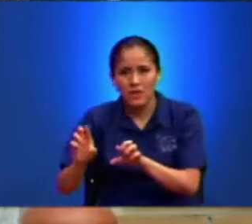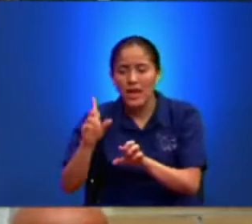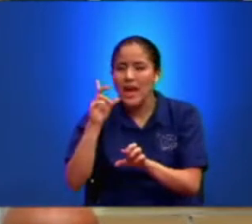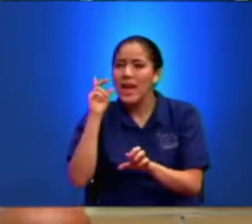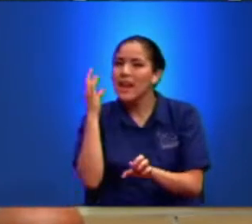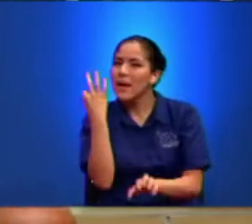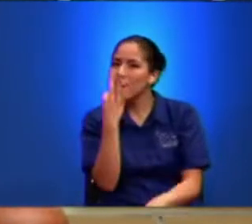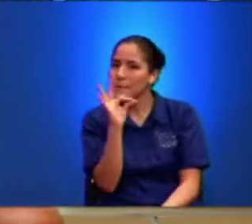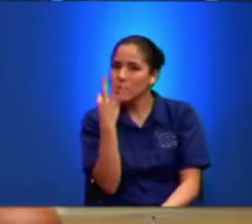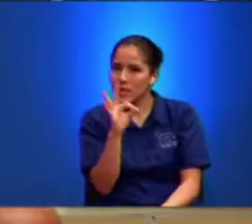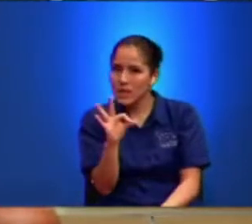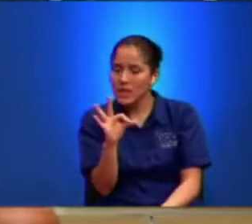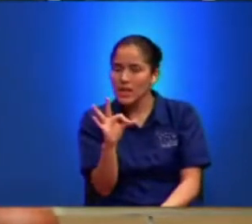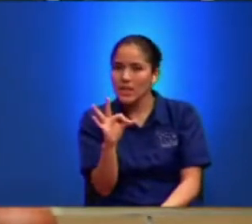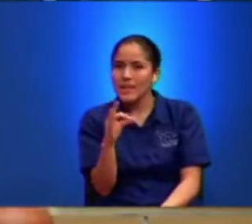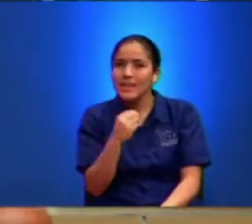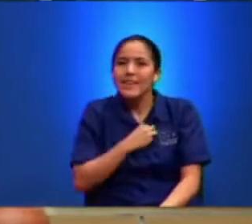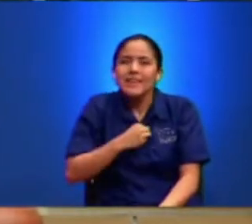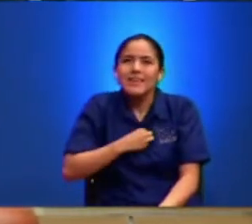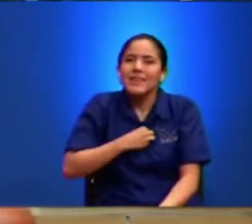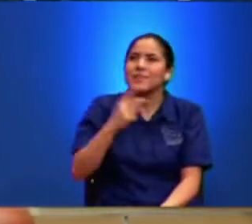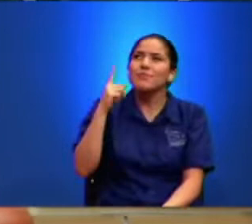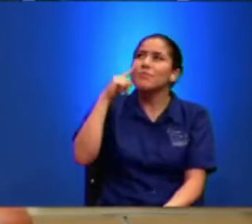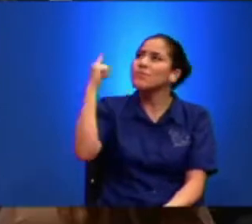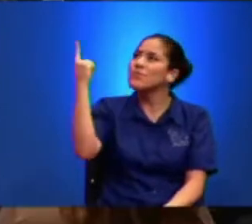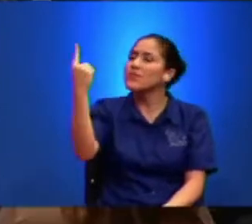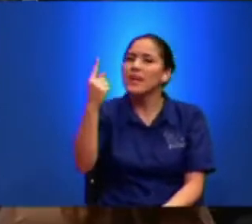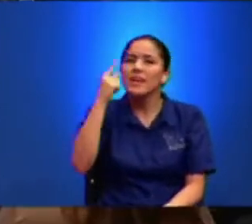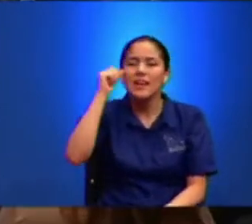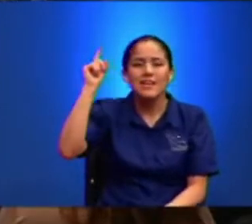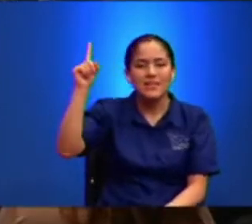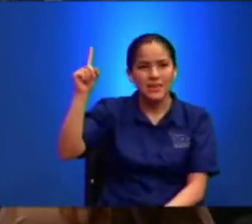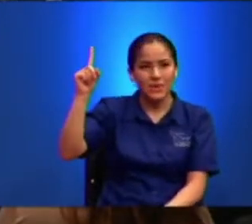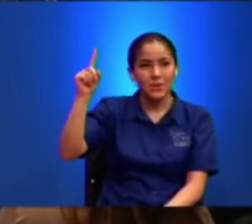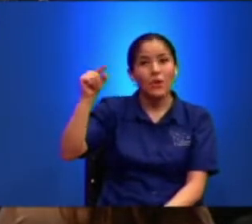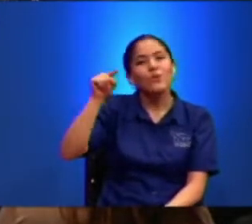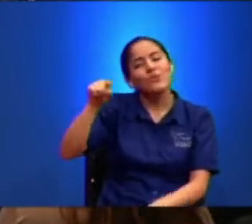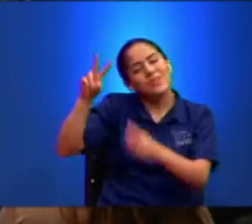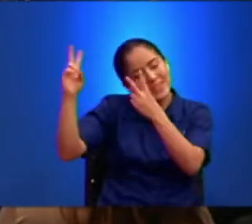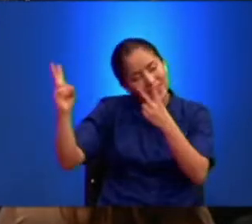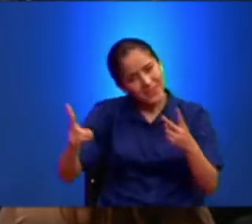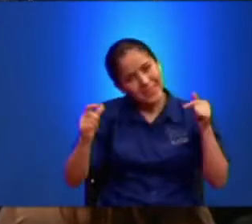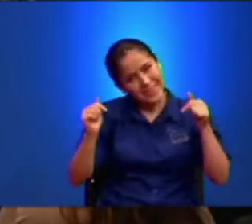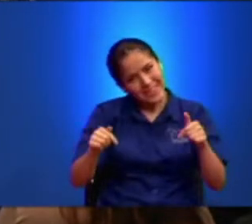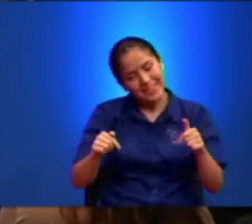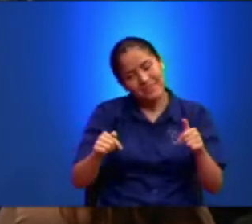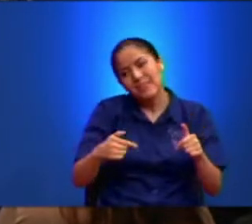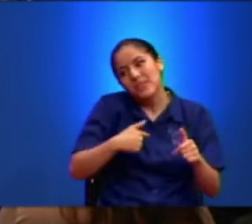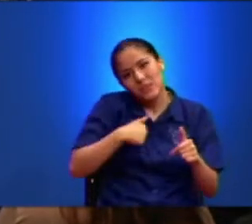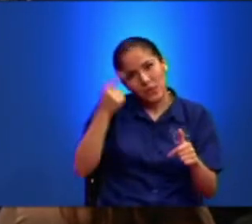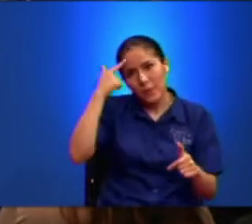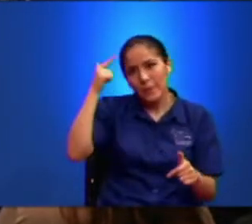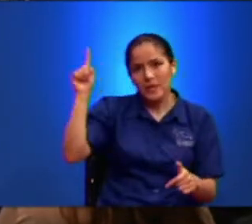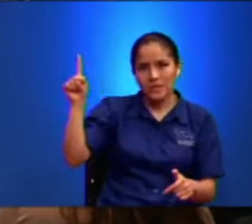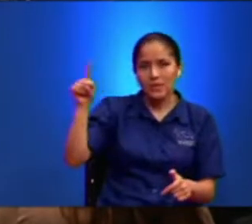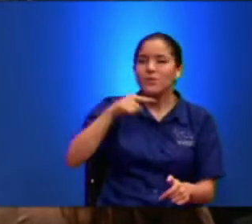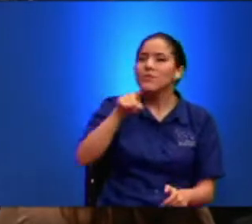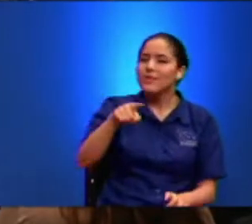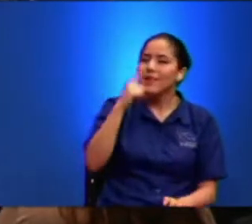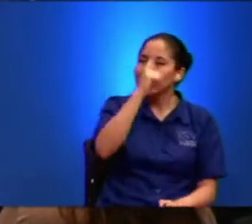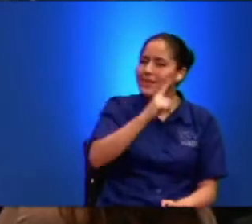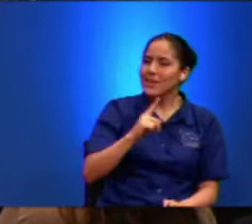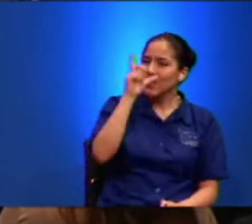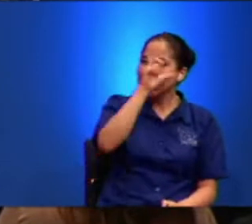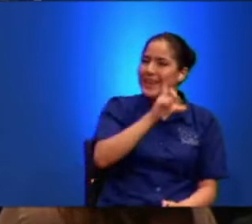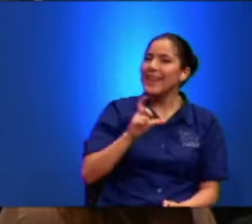Interés Del Señor Dios Todopoderoso Usted por eso Viene de plano Me imagino yo Pues se le mira En la cara